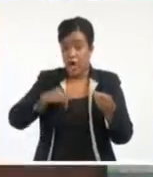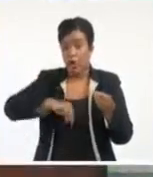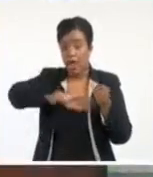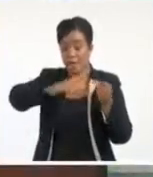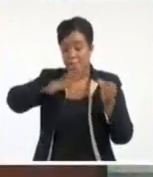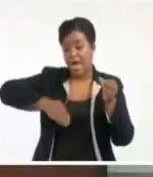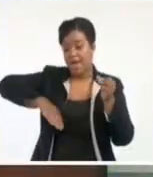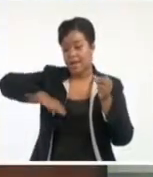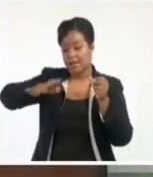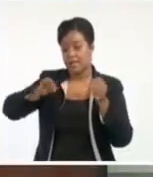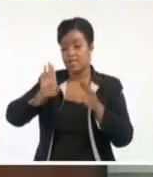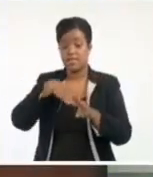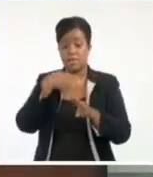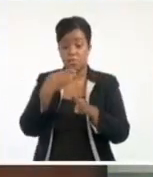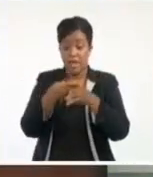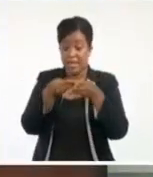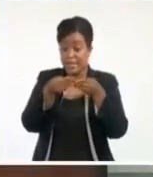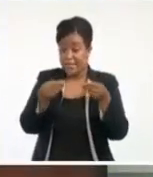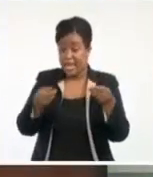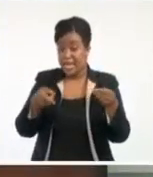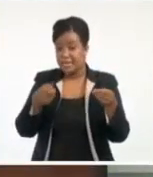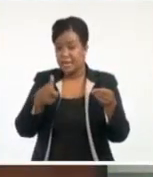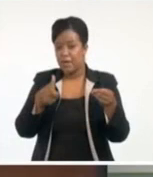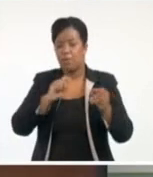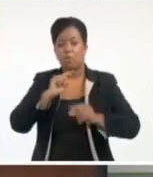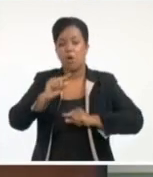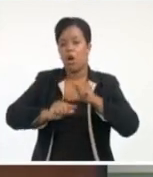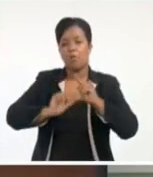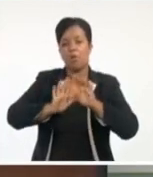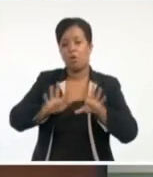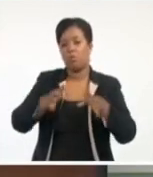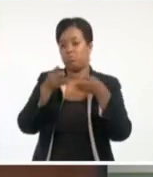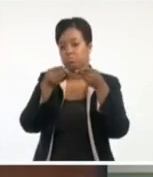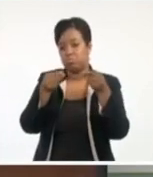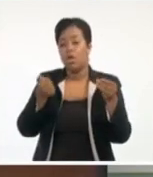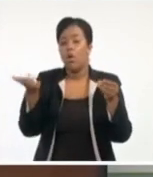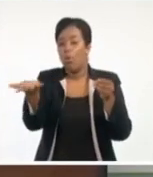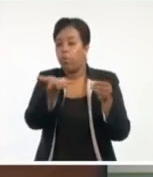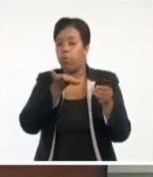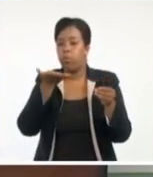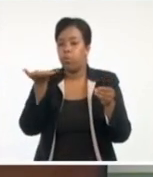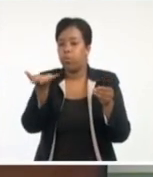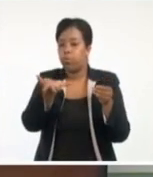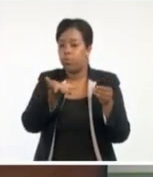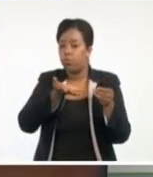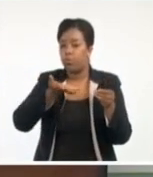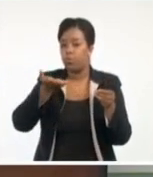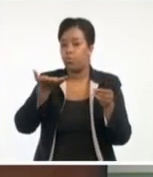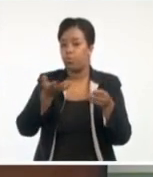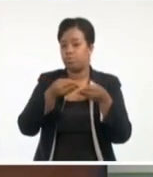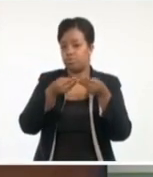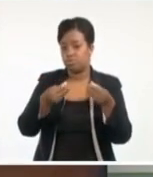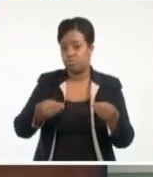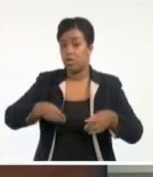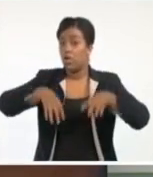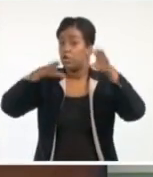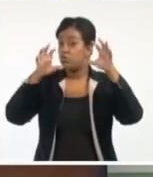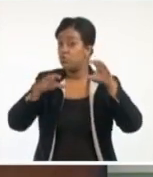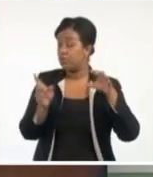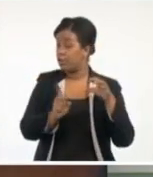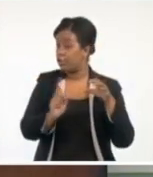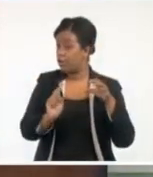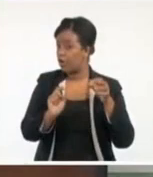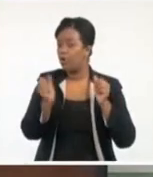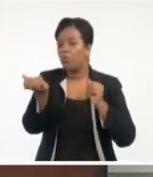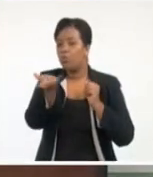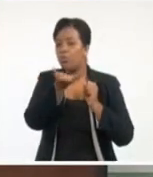sobre tierra, pues se va a ir debilitando en cuanto a los vientos. Fíjense que no estoy hablando de la lluvia, porque la lluvia es otro factor del cual veremos también.